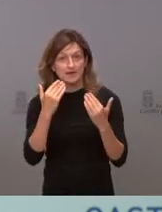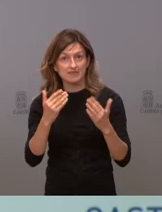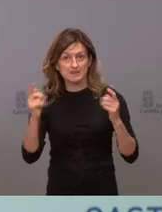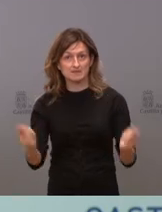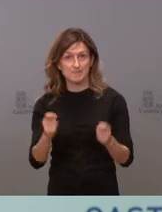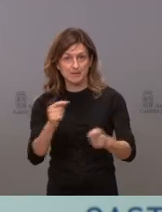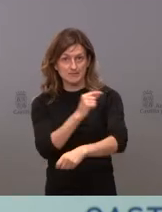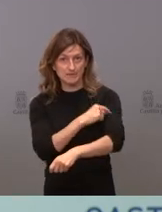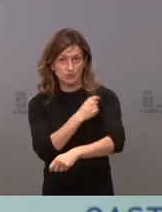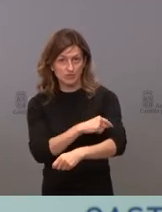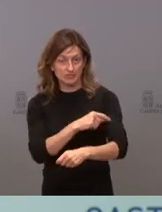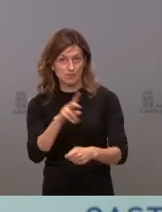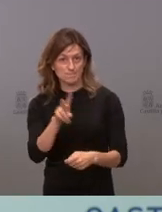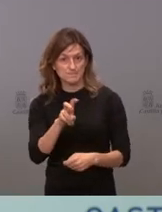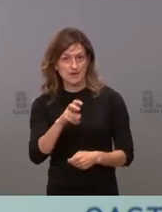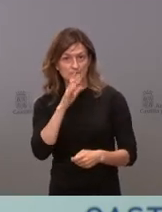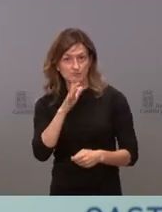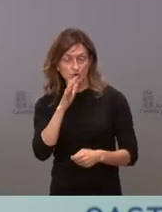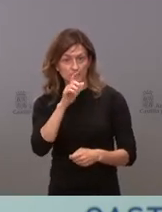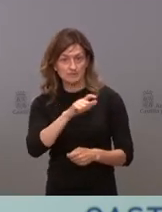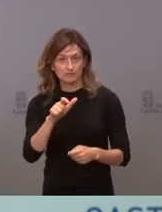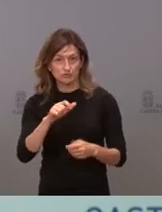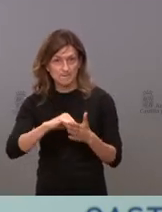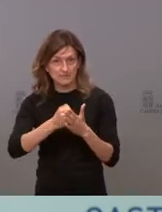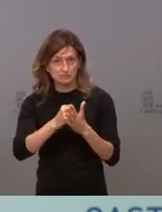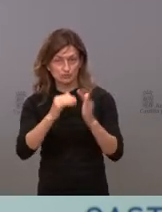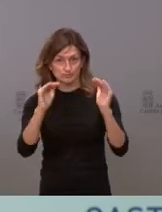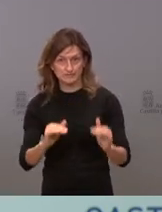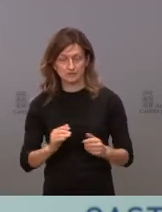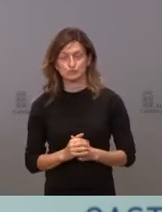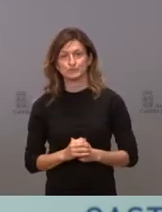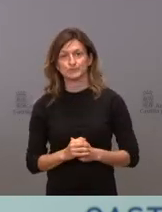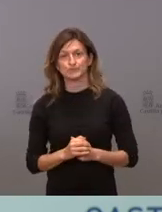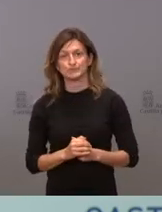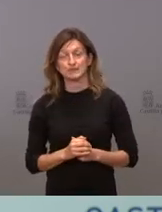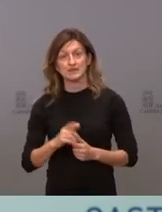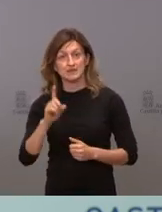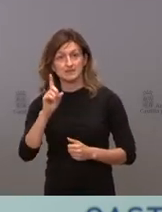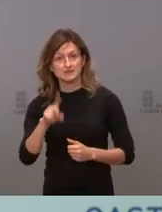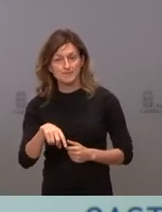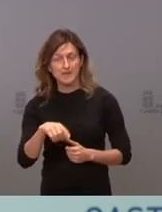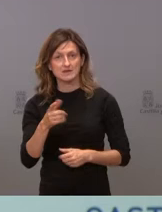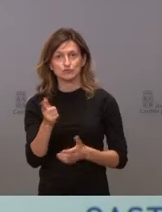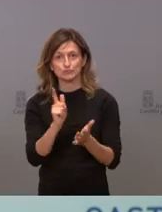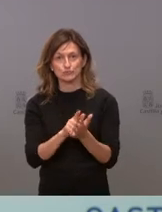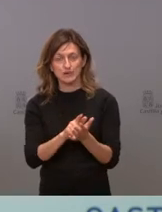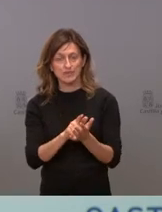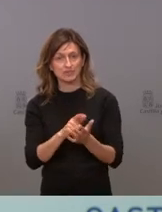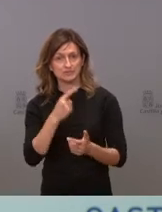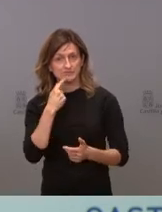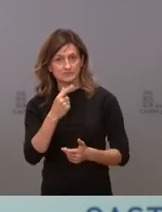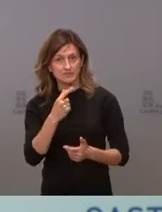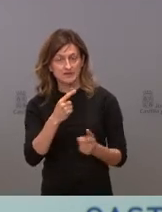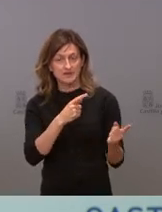vacunación que nos ha permitido una bajada a la presión asistencial en nuestros hospitales y volver a ocuparnos con